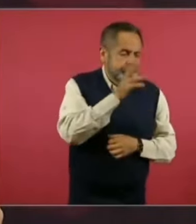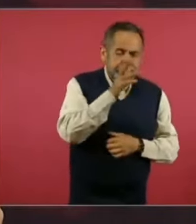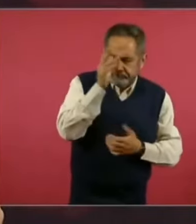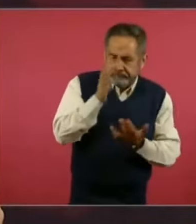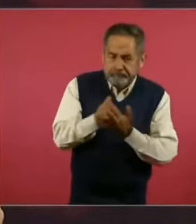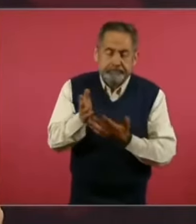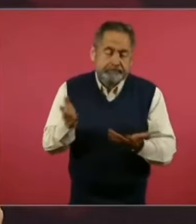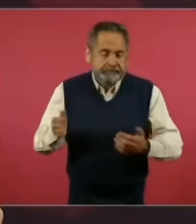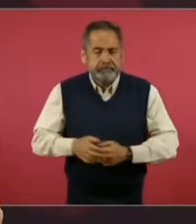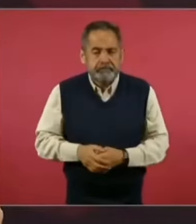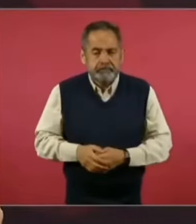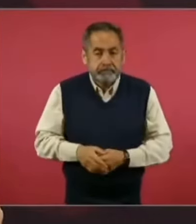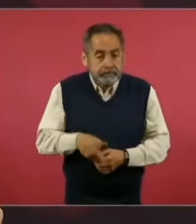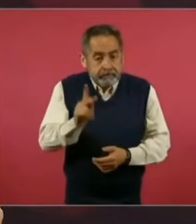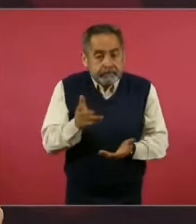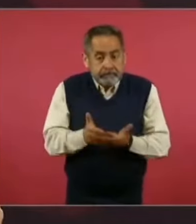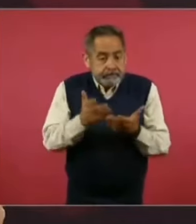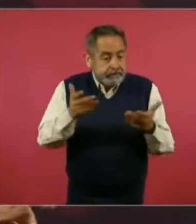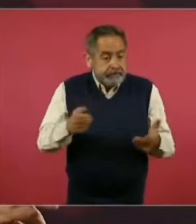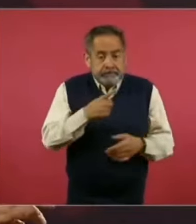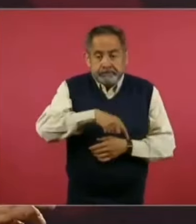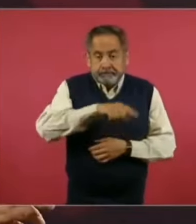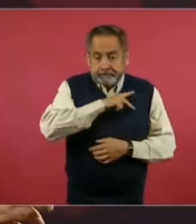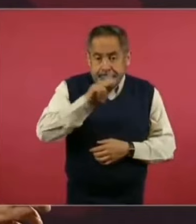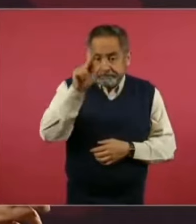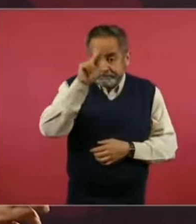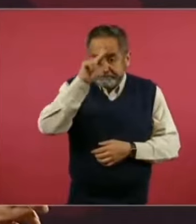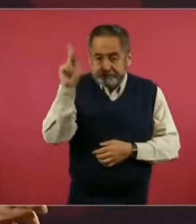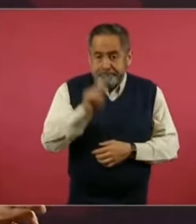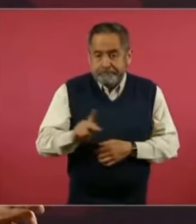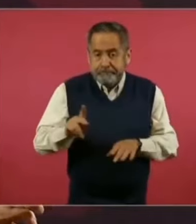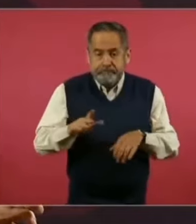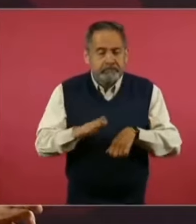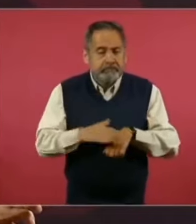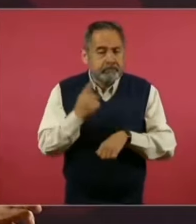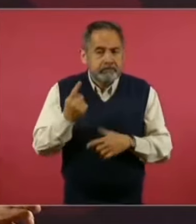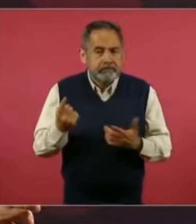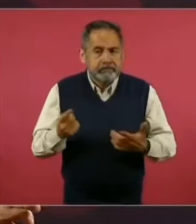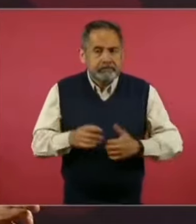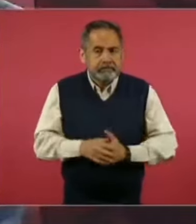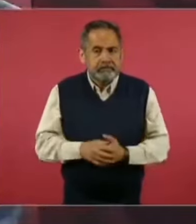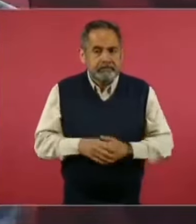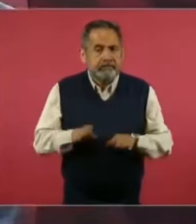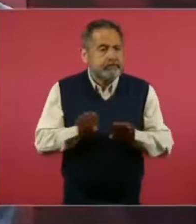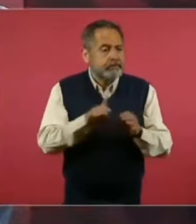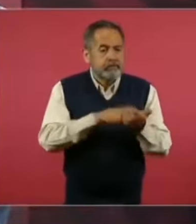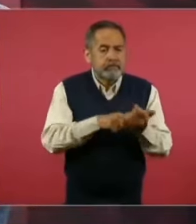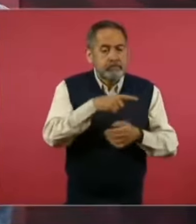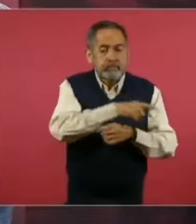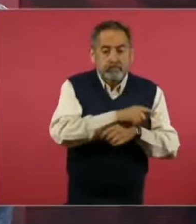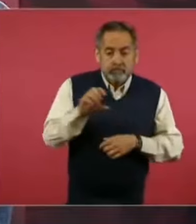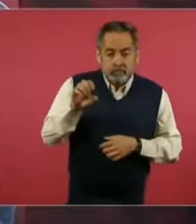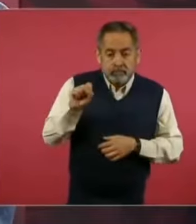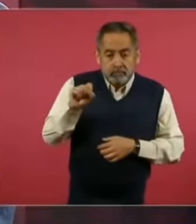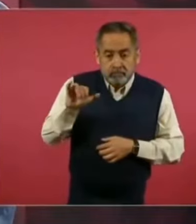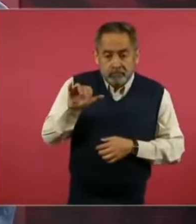porque es la intervención de la Corte